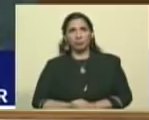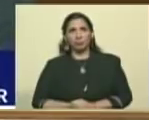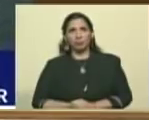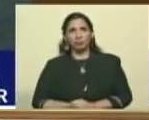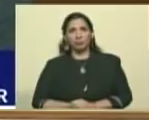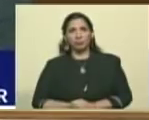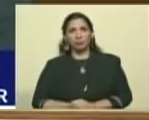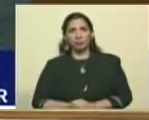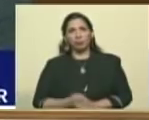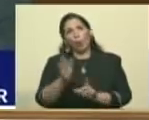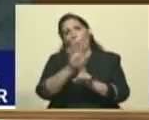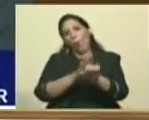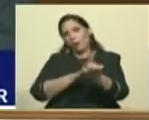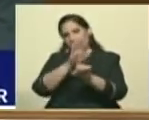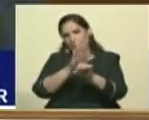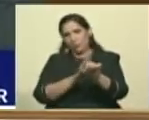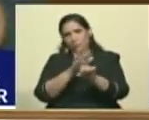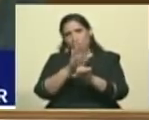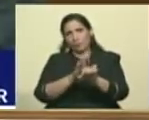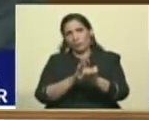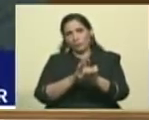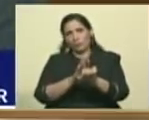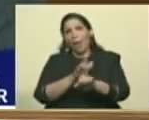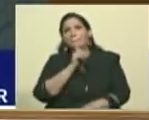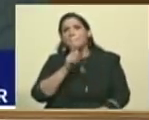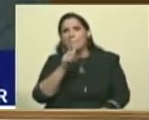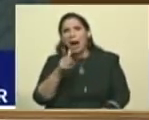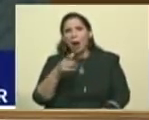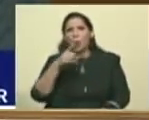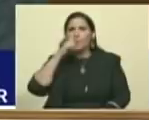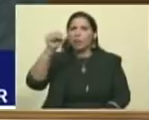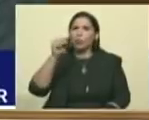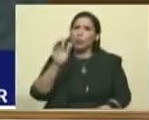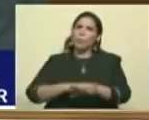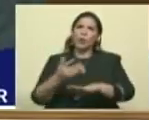Pobrecito. O sea, el malo es Nicolás, que no se dejó matar.